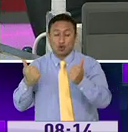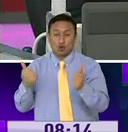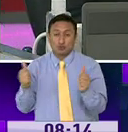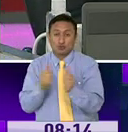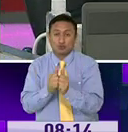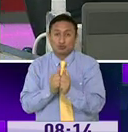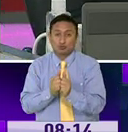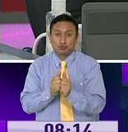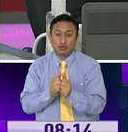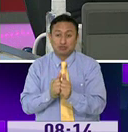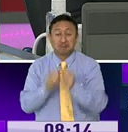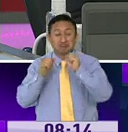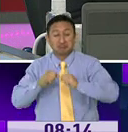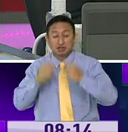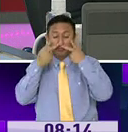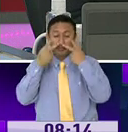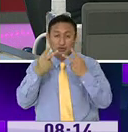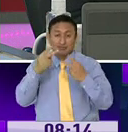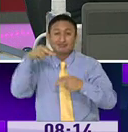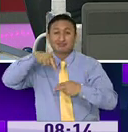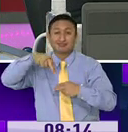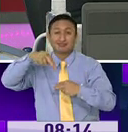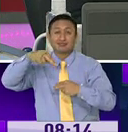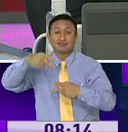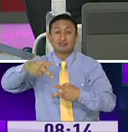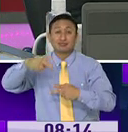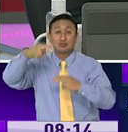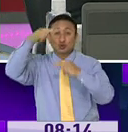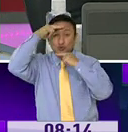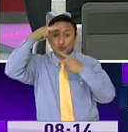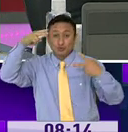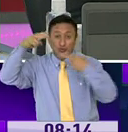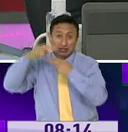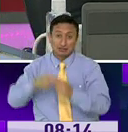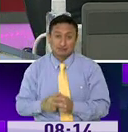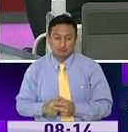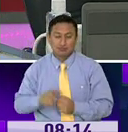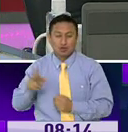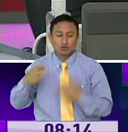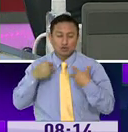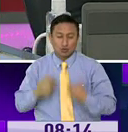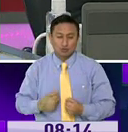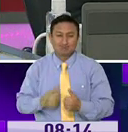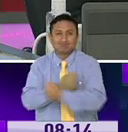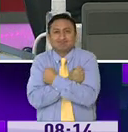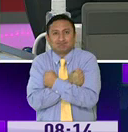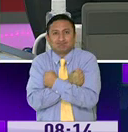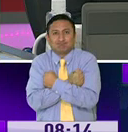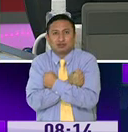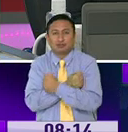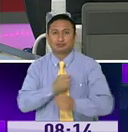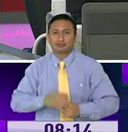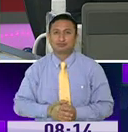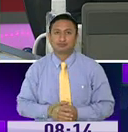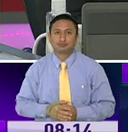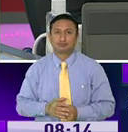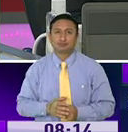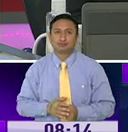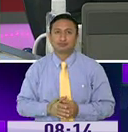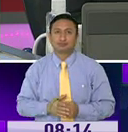el día de hoy, nos ha dado la visión general de esto de las fake news y por supuesto su estado de salud. Un abrazo grande, señor Secretario.